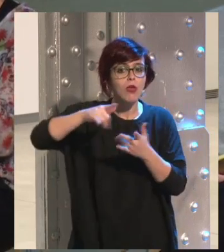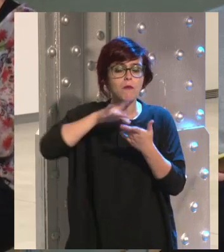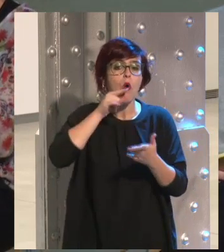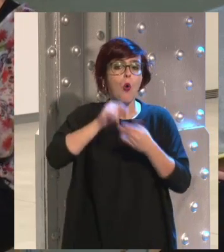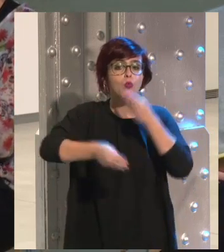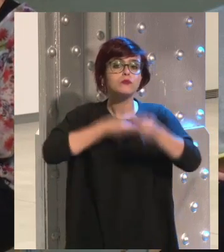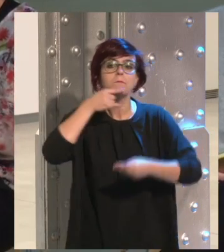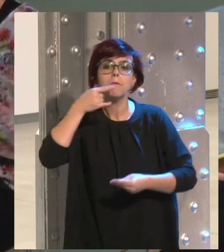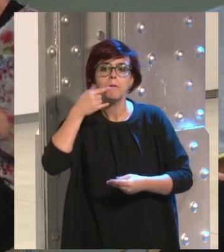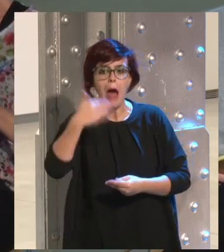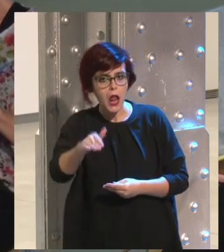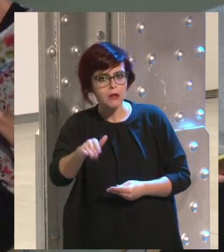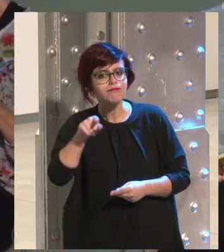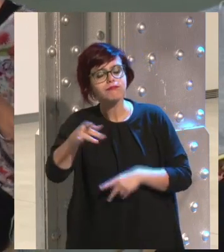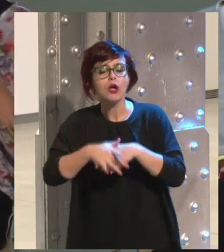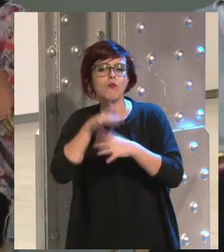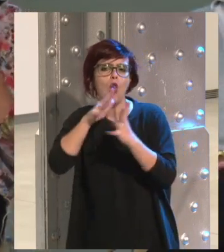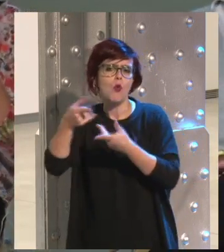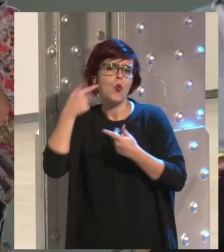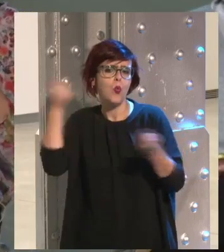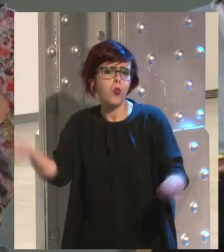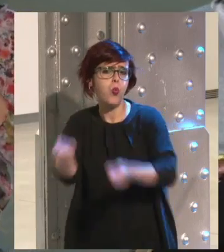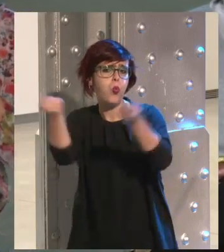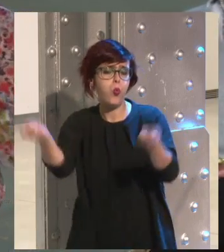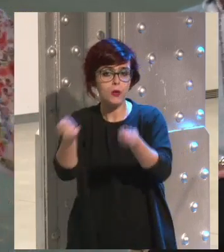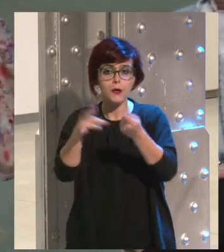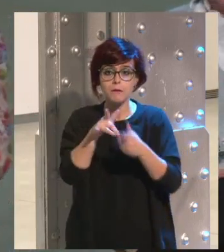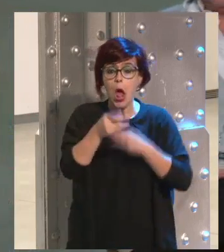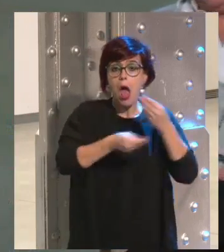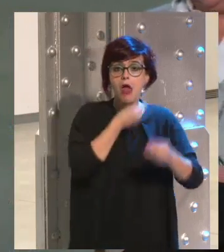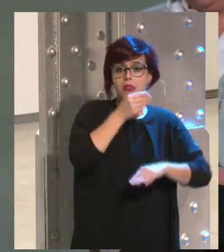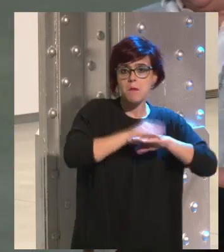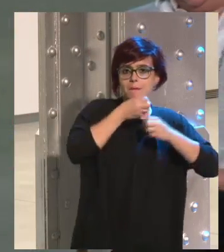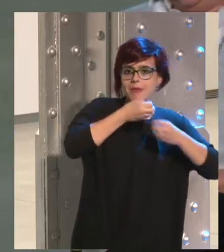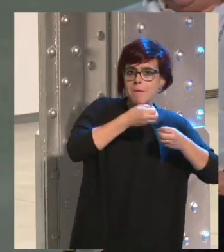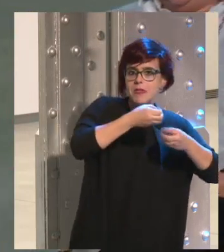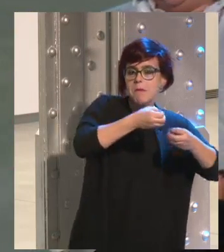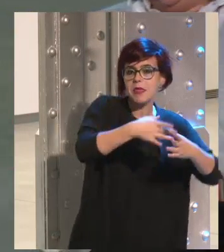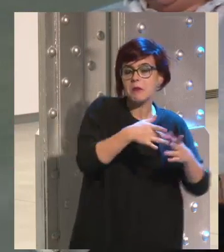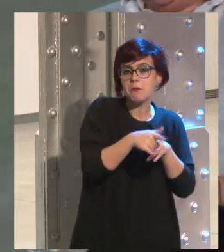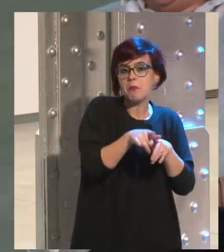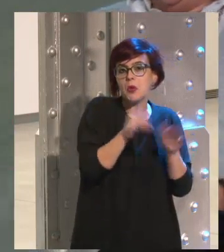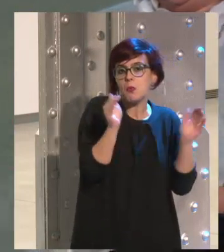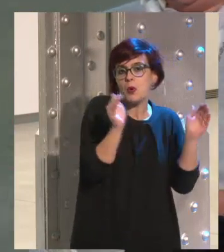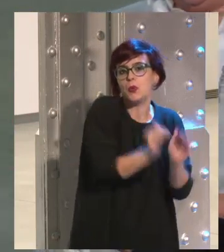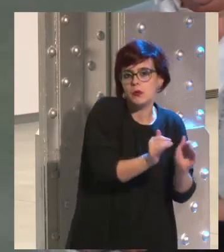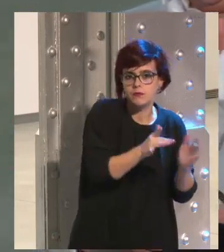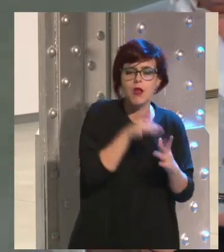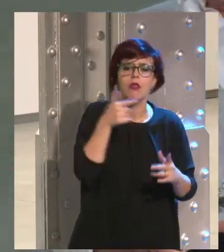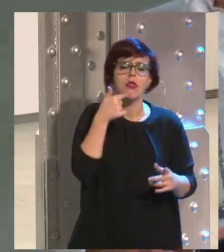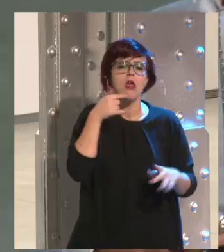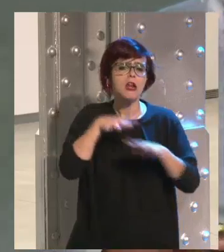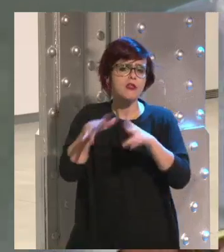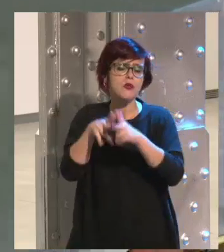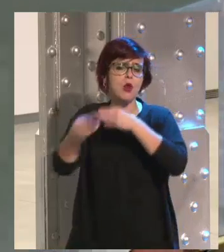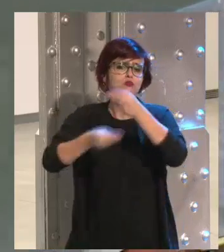se utiliza mal y como aparecen muchas las noticias parece que son muchos los que utilizan más las redes sociales porque